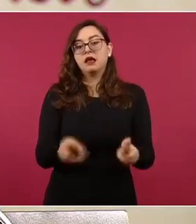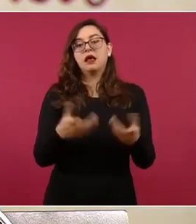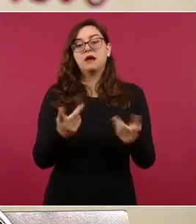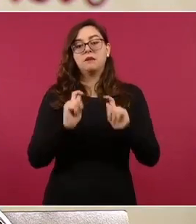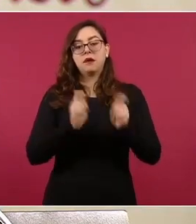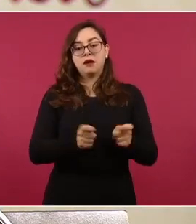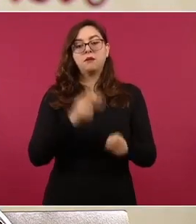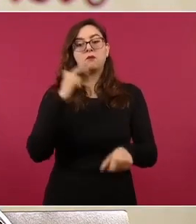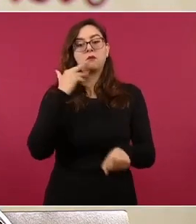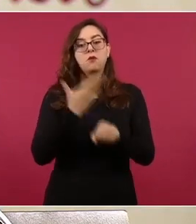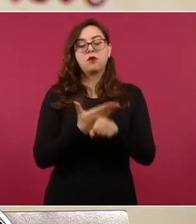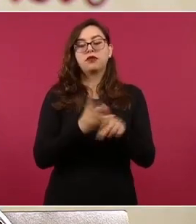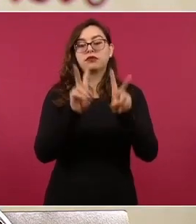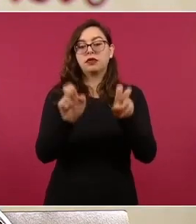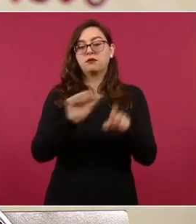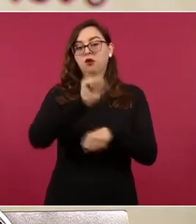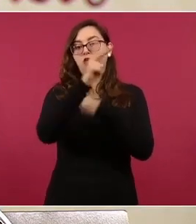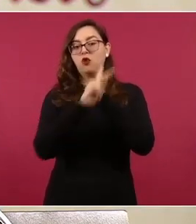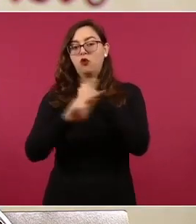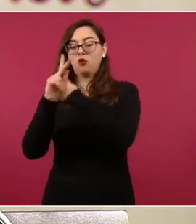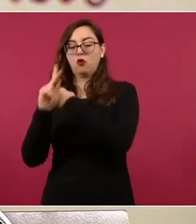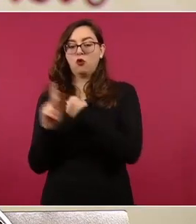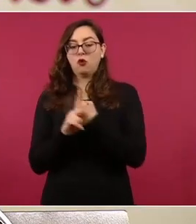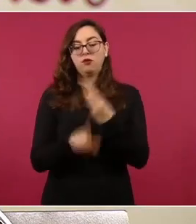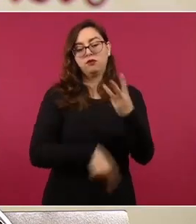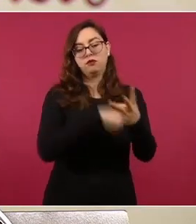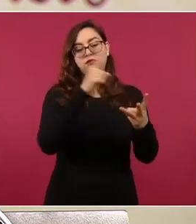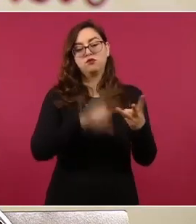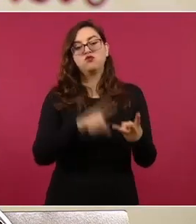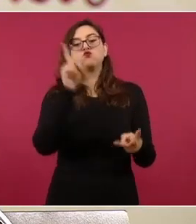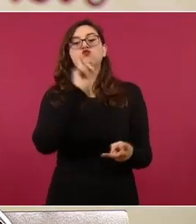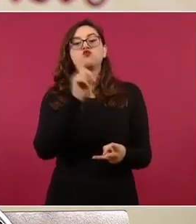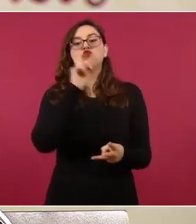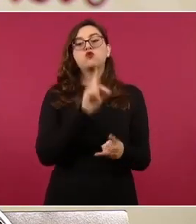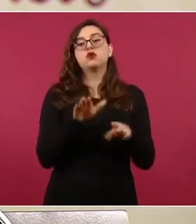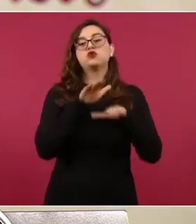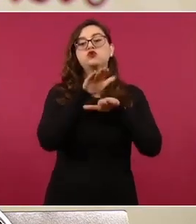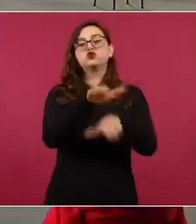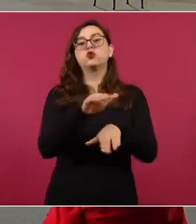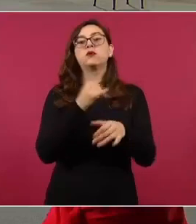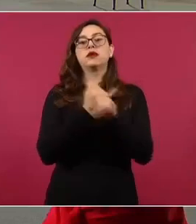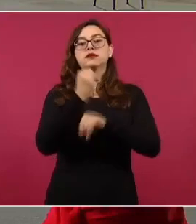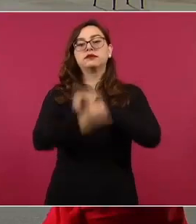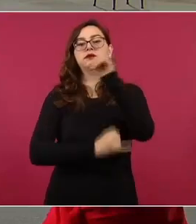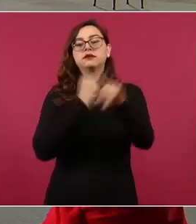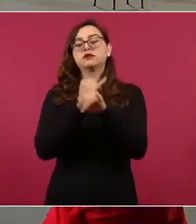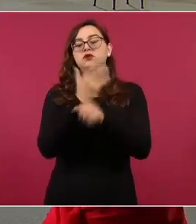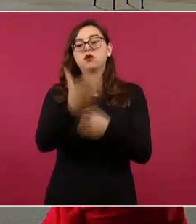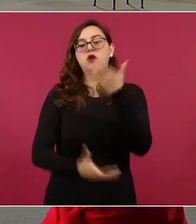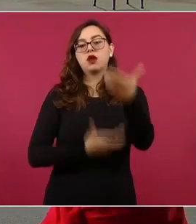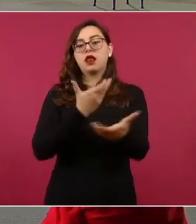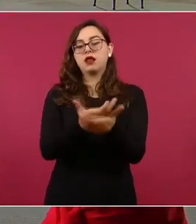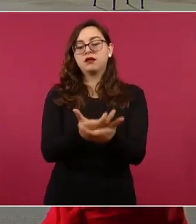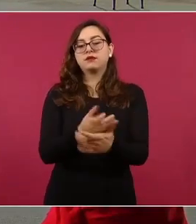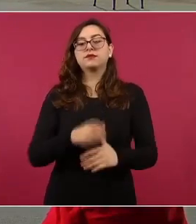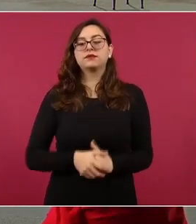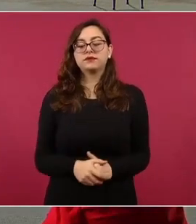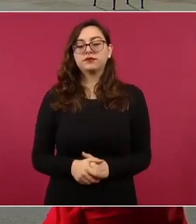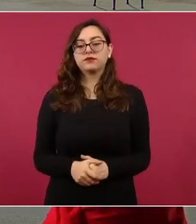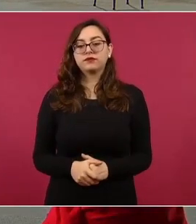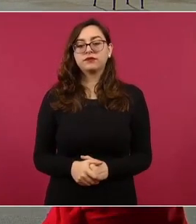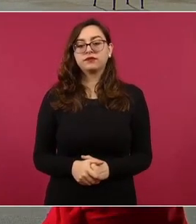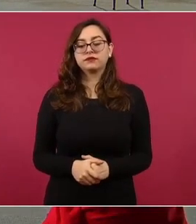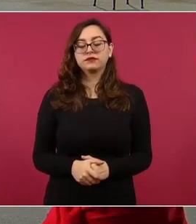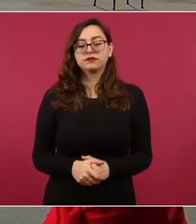Mary N. G., ministra de Pequeñas Empresas, Promoción de Exportaciones y Comercio Internacional y